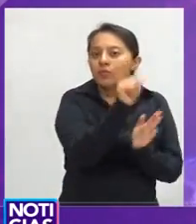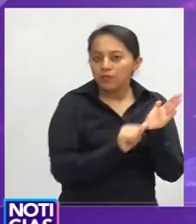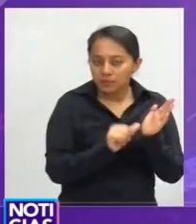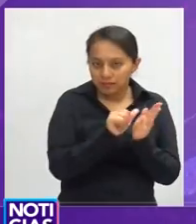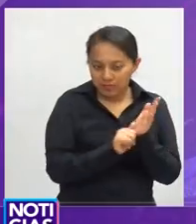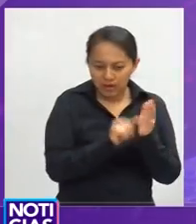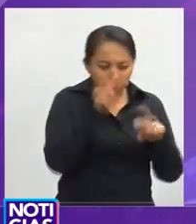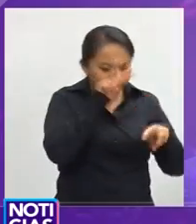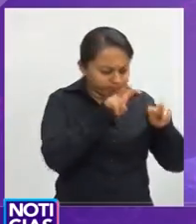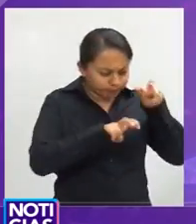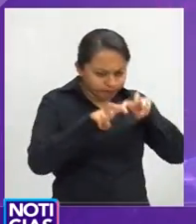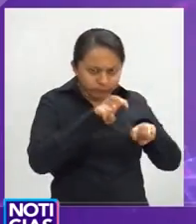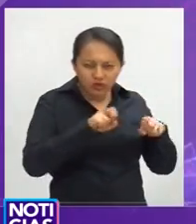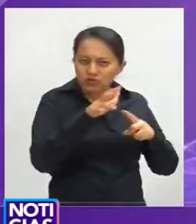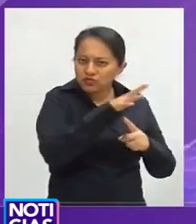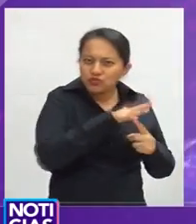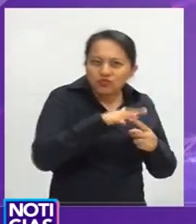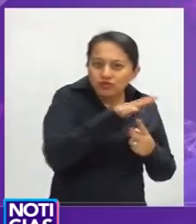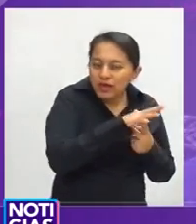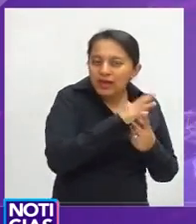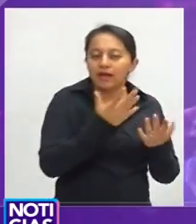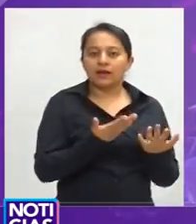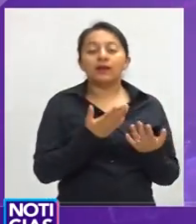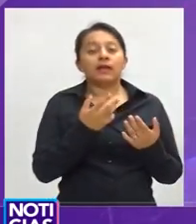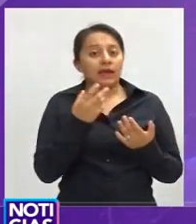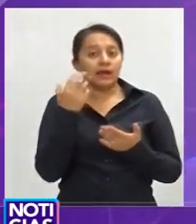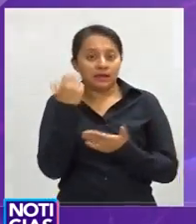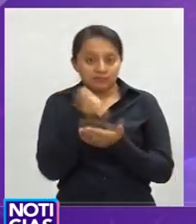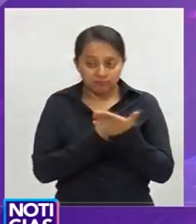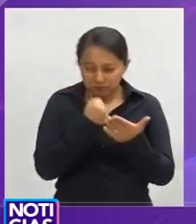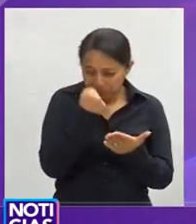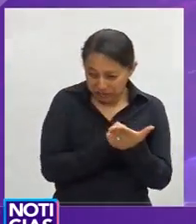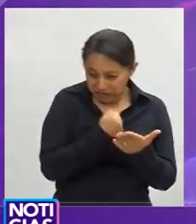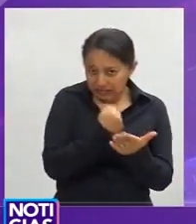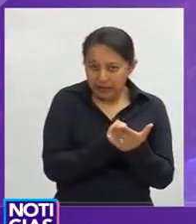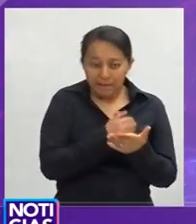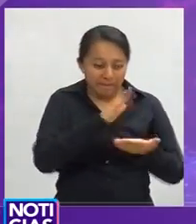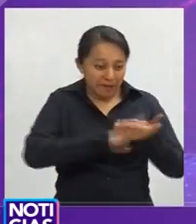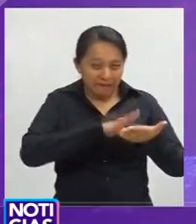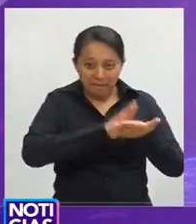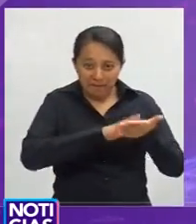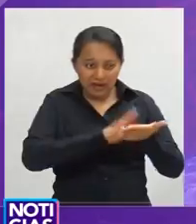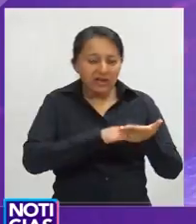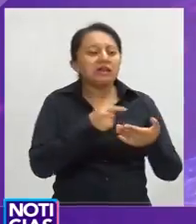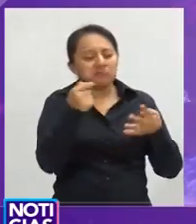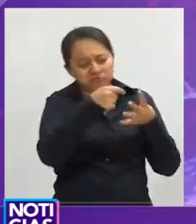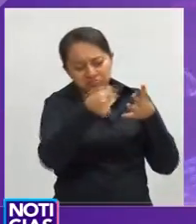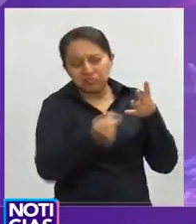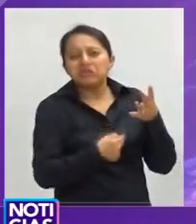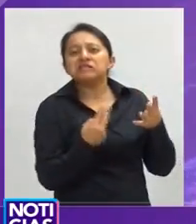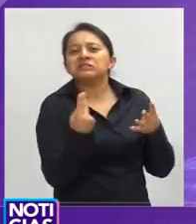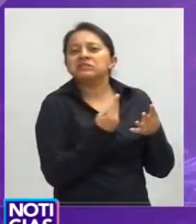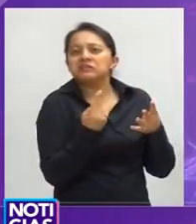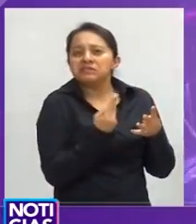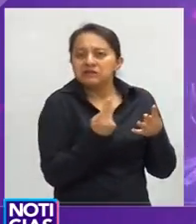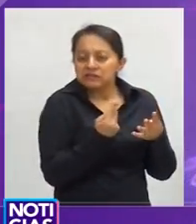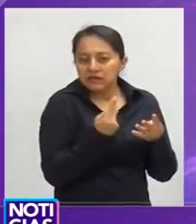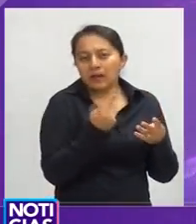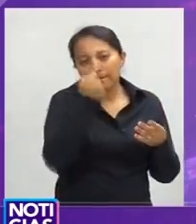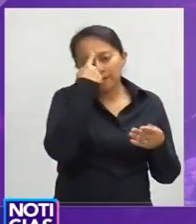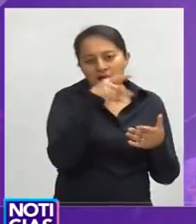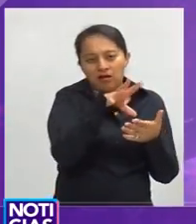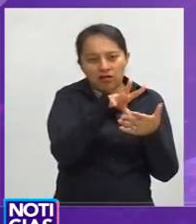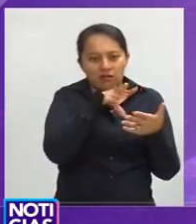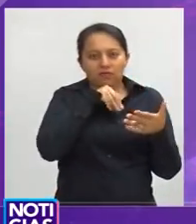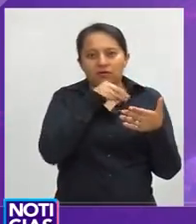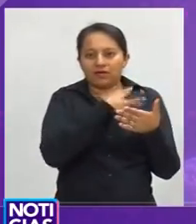se reforzarán y serán más estrictos en los requisitos de quienes solicitan una adopción de un universo de 571 niños y niñas